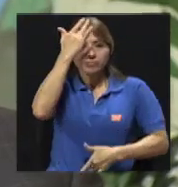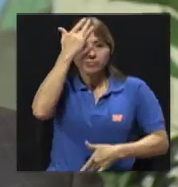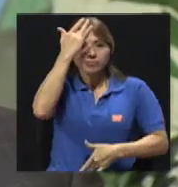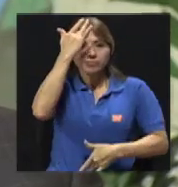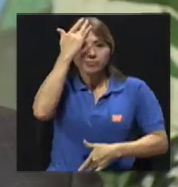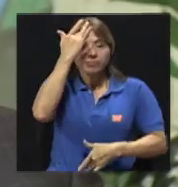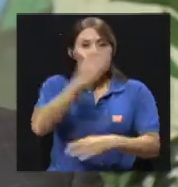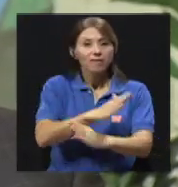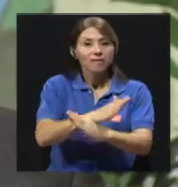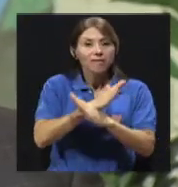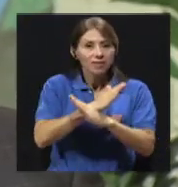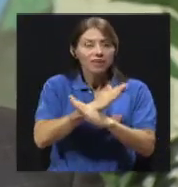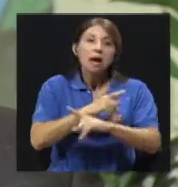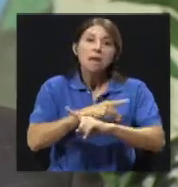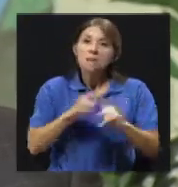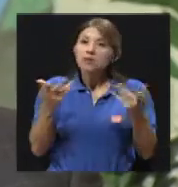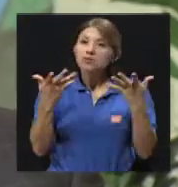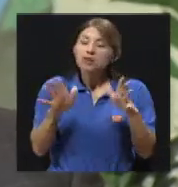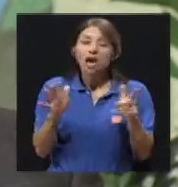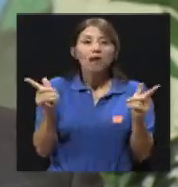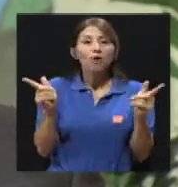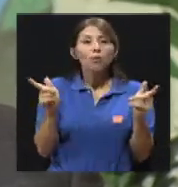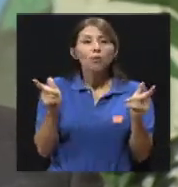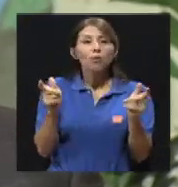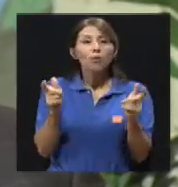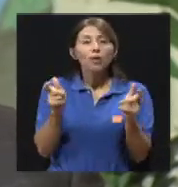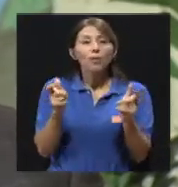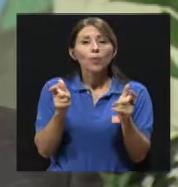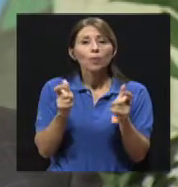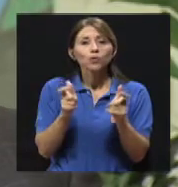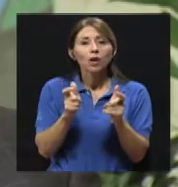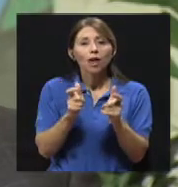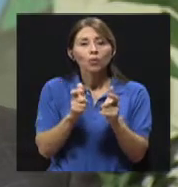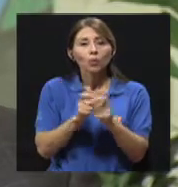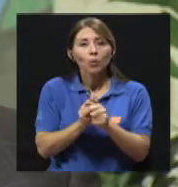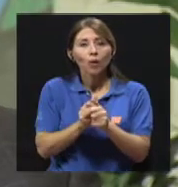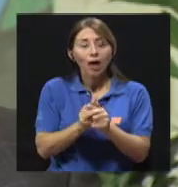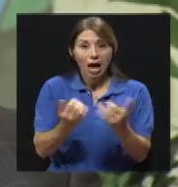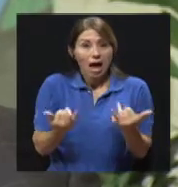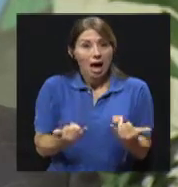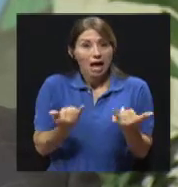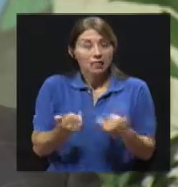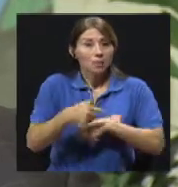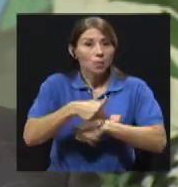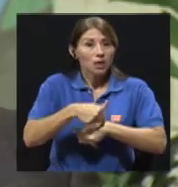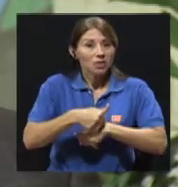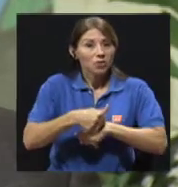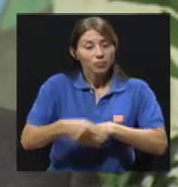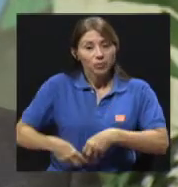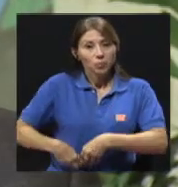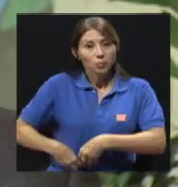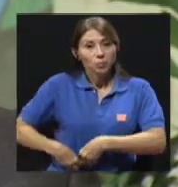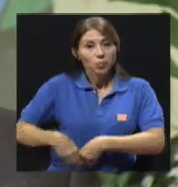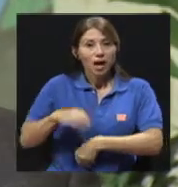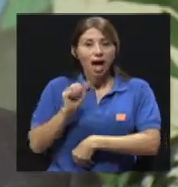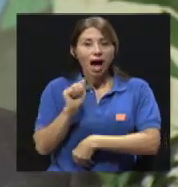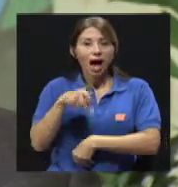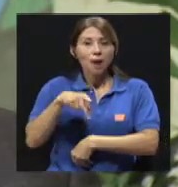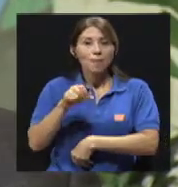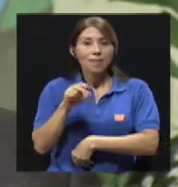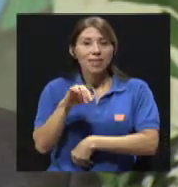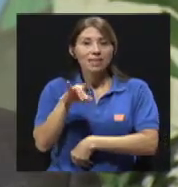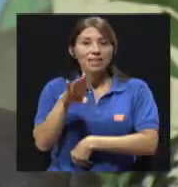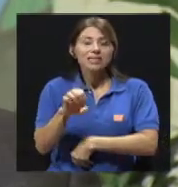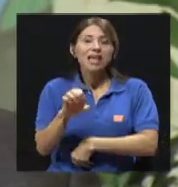digestivo. Pero eso ha ido involucionando. Hoy en día, el apéndice secal es un órgano linfático en involución.